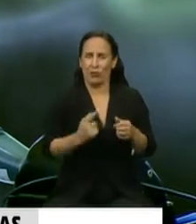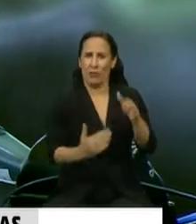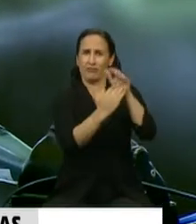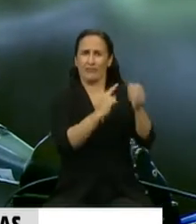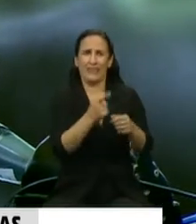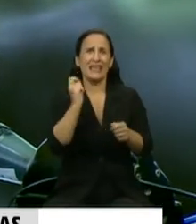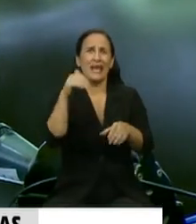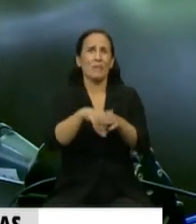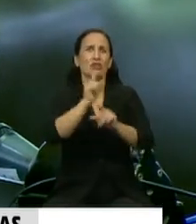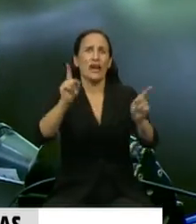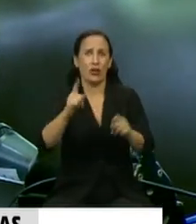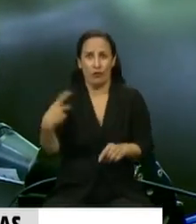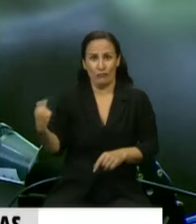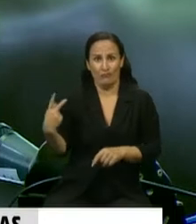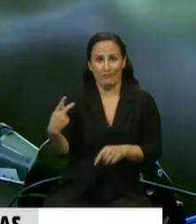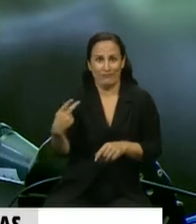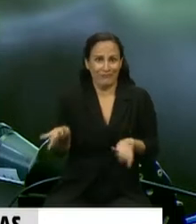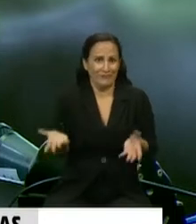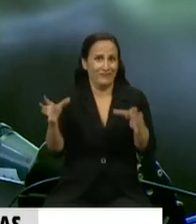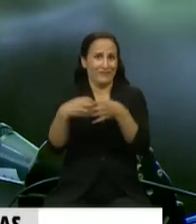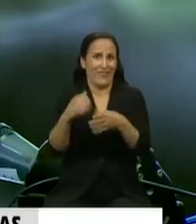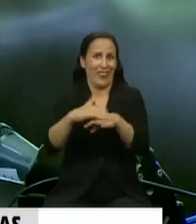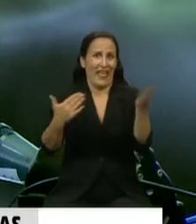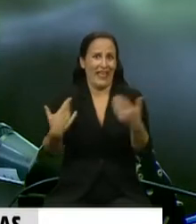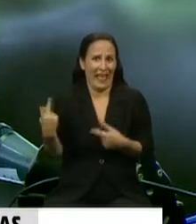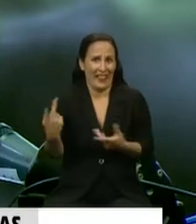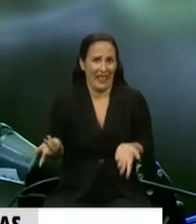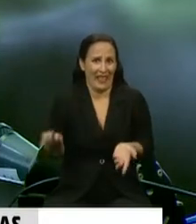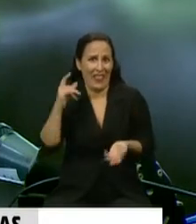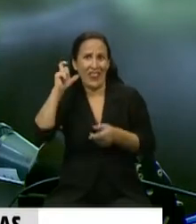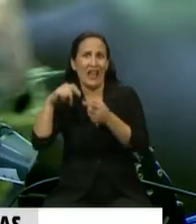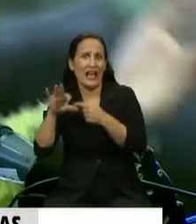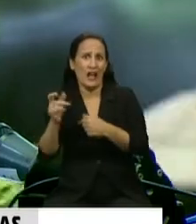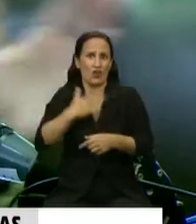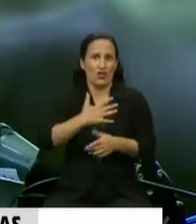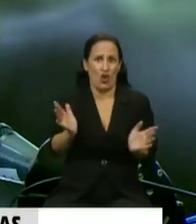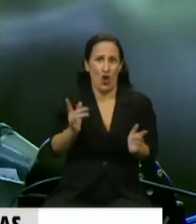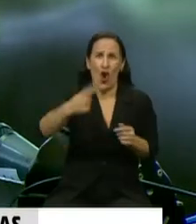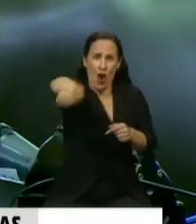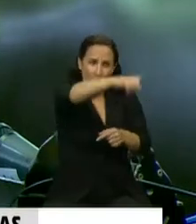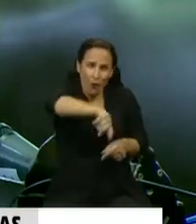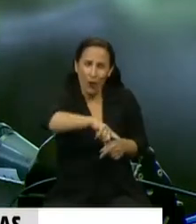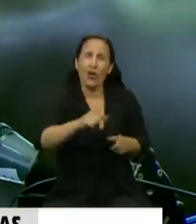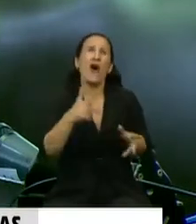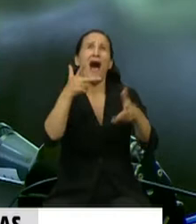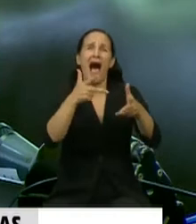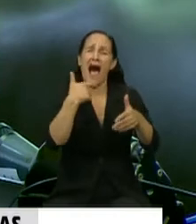del Cañullón, frente de izquierda. El resto no tiene ni autoridad para abrir la boca.